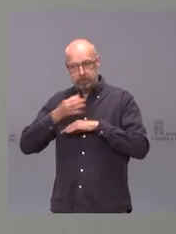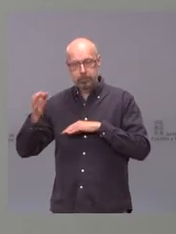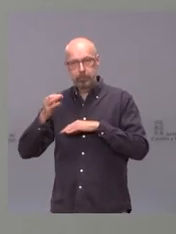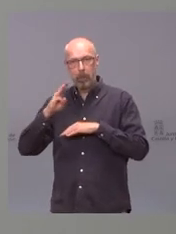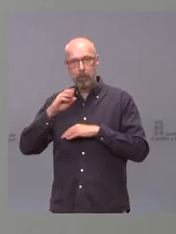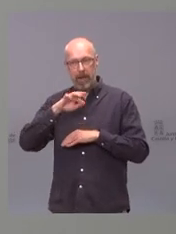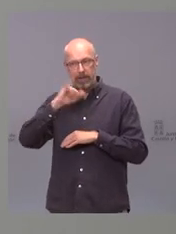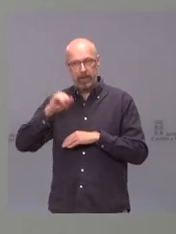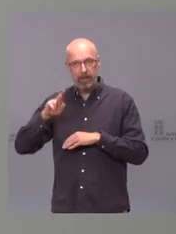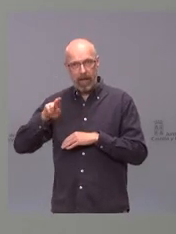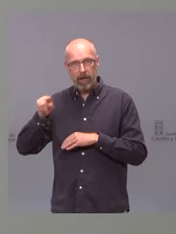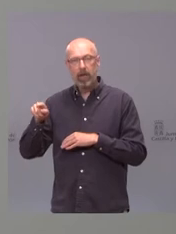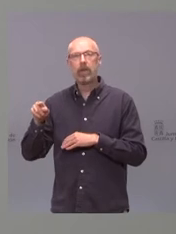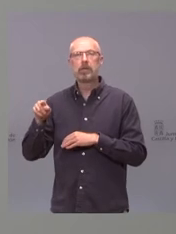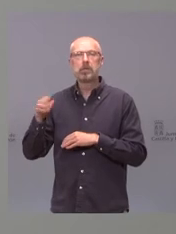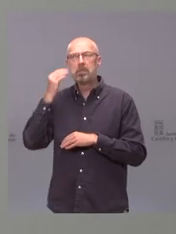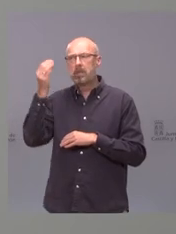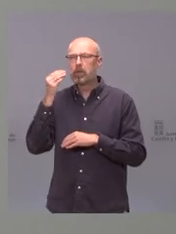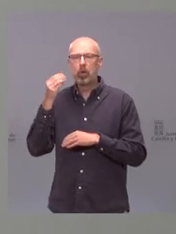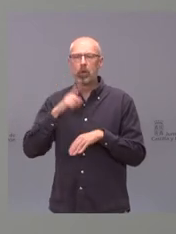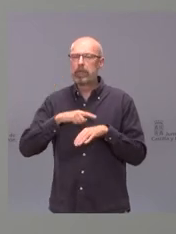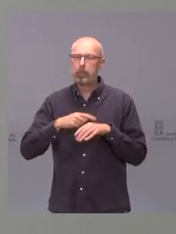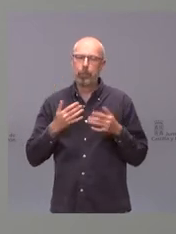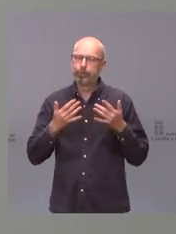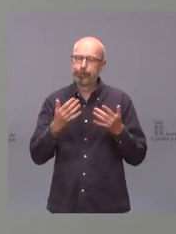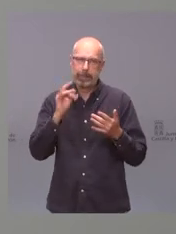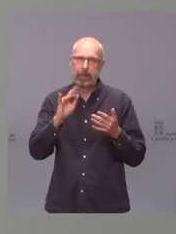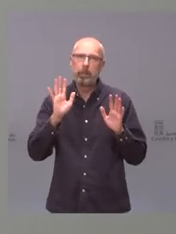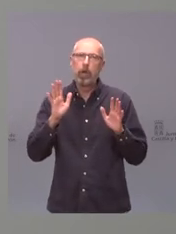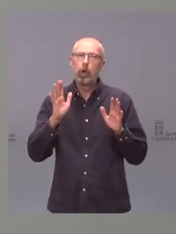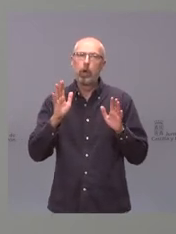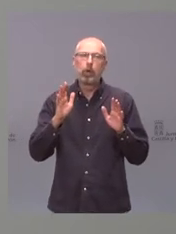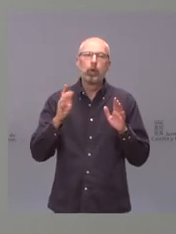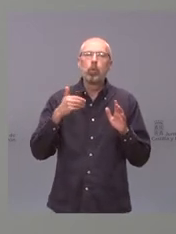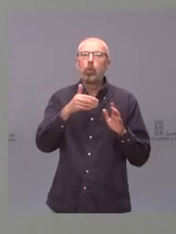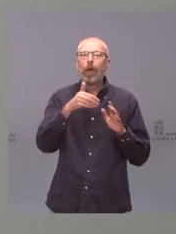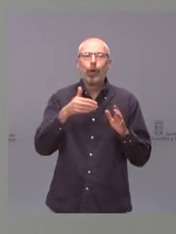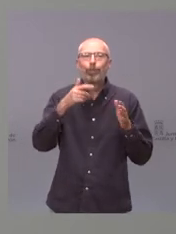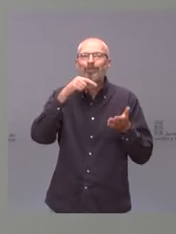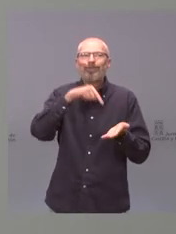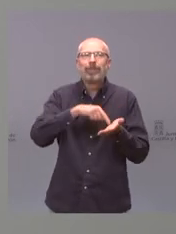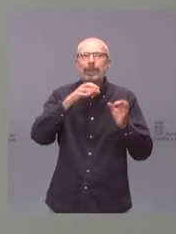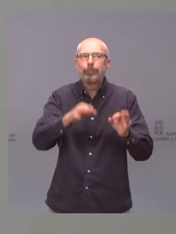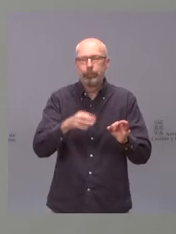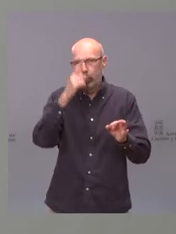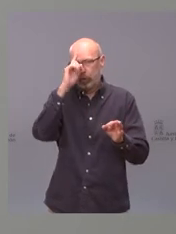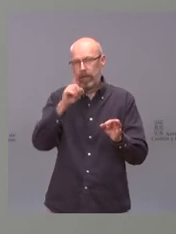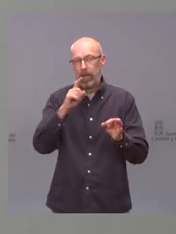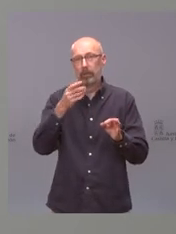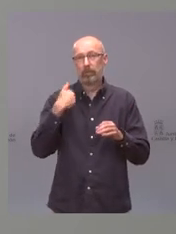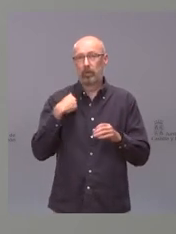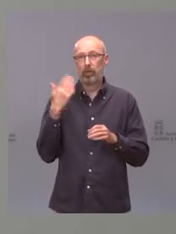yo creo que no vamos a tardar mucho pero a mí me cuesta mucho hacer pronósticos porque ya llevo con esta pandemia muchas